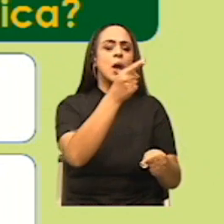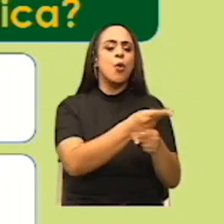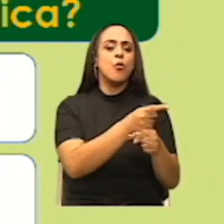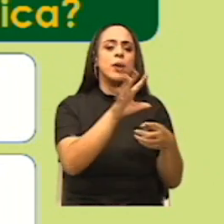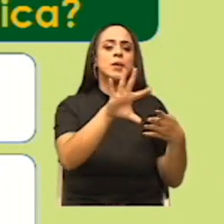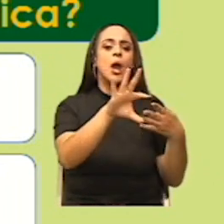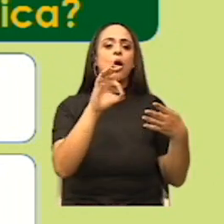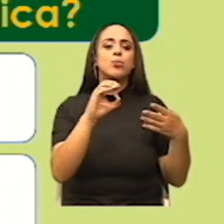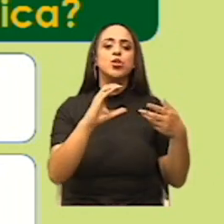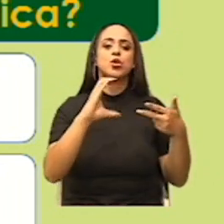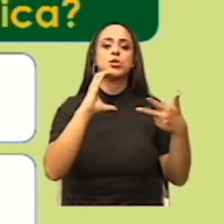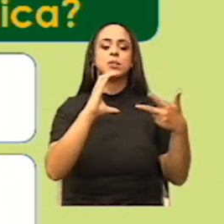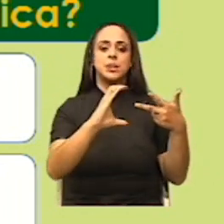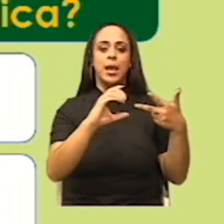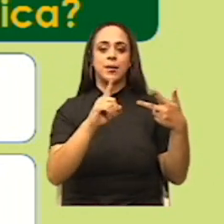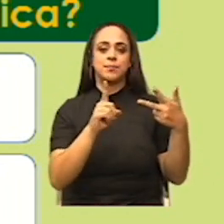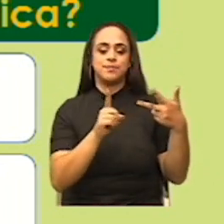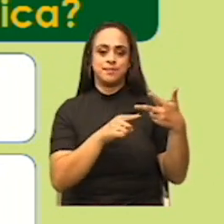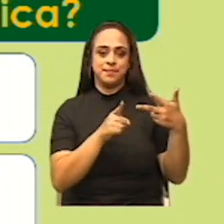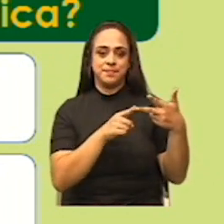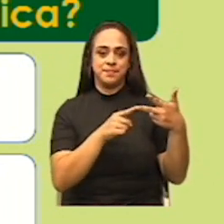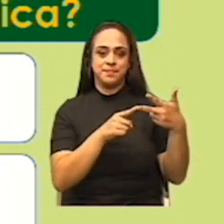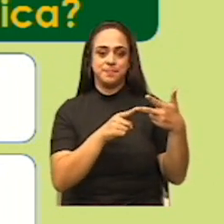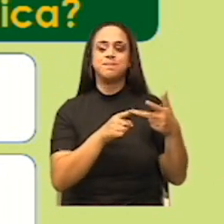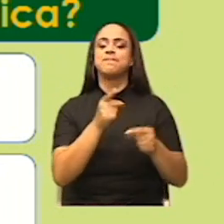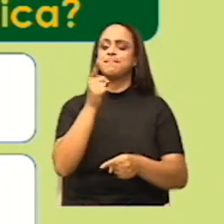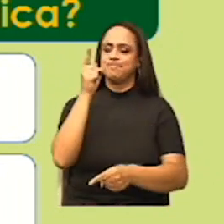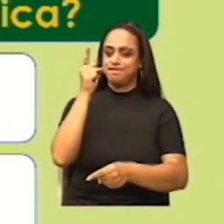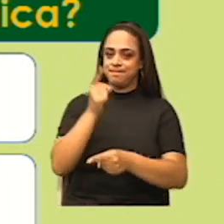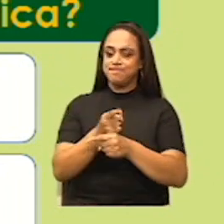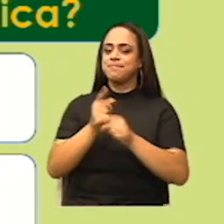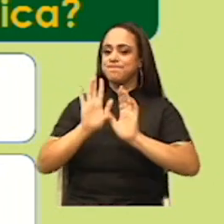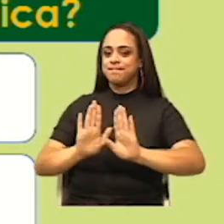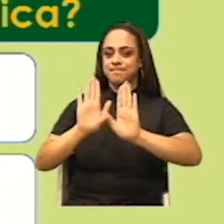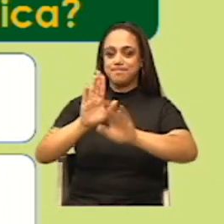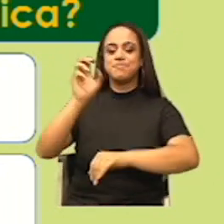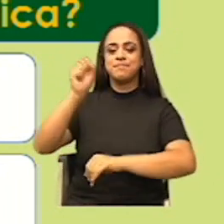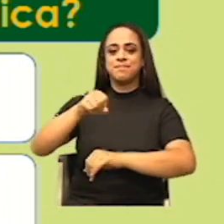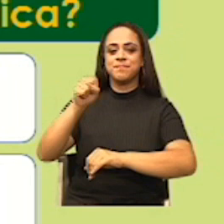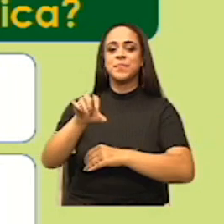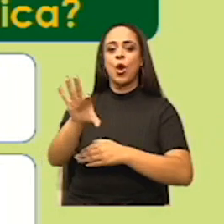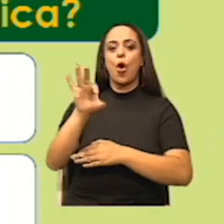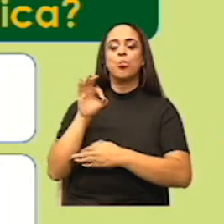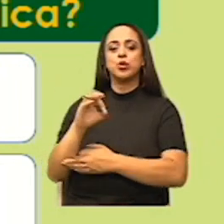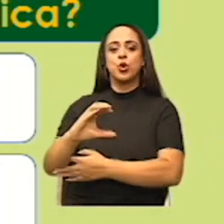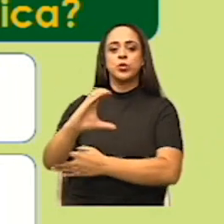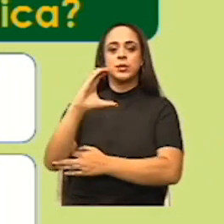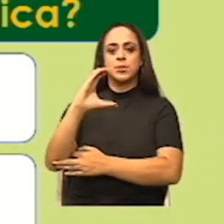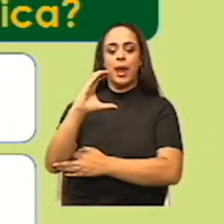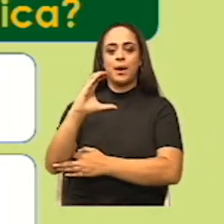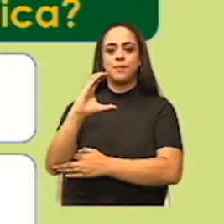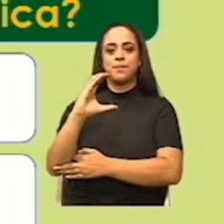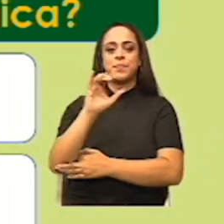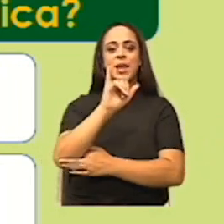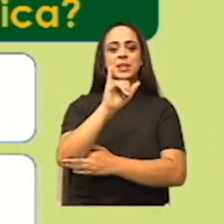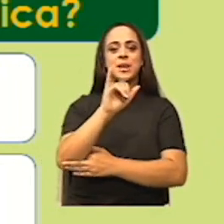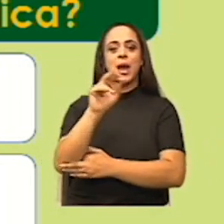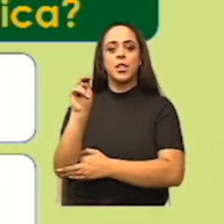opción C. Genial. La respuesta correcta es la opción C, Isaac Newton.